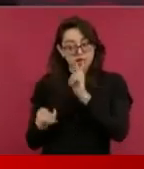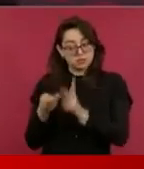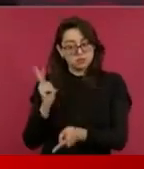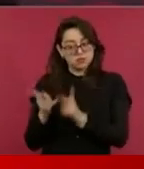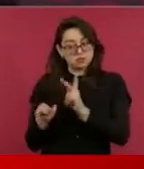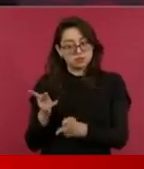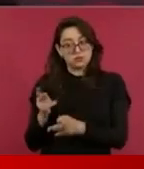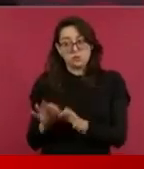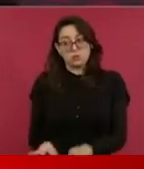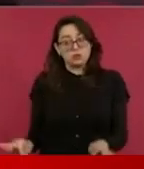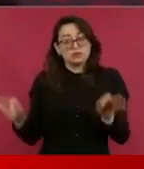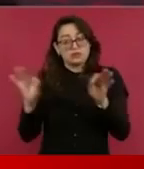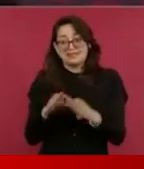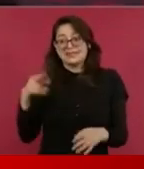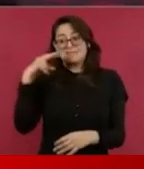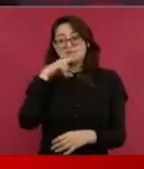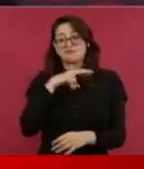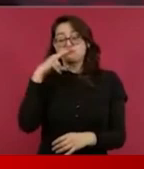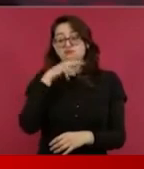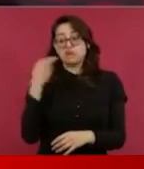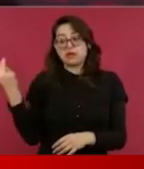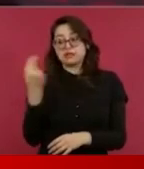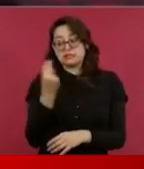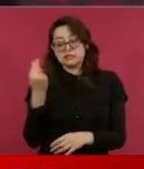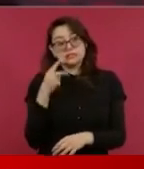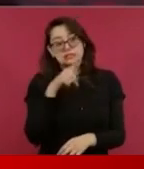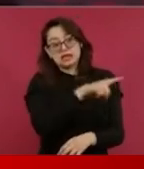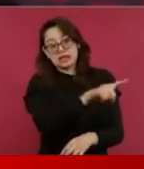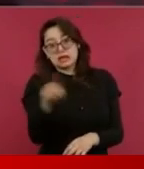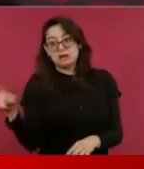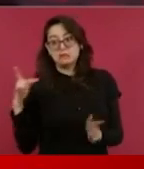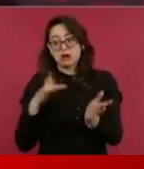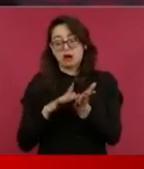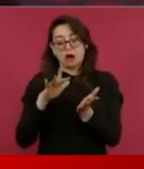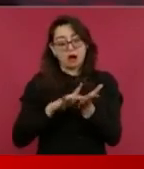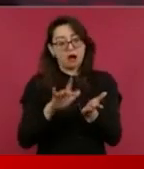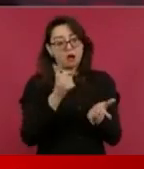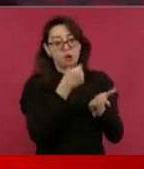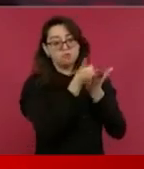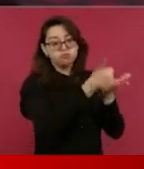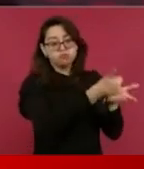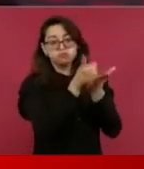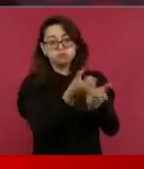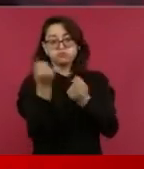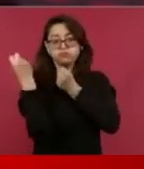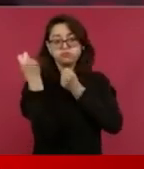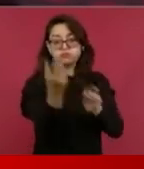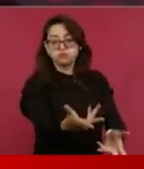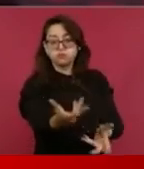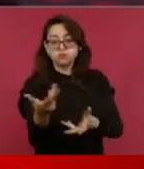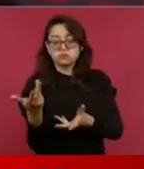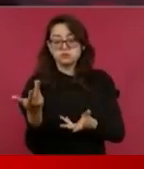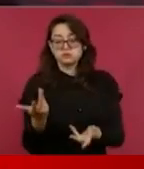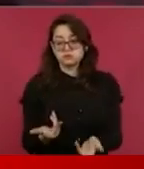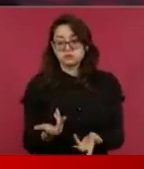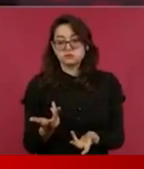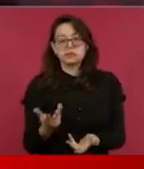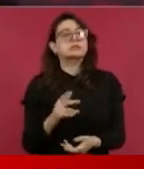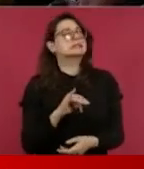los apoyos a la gente, empezando